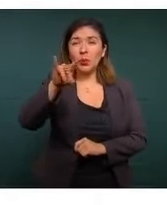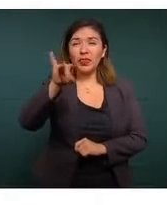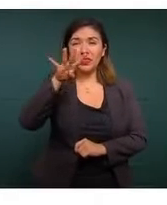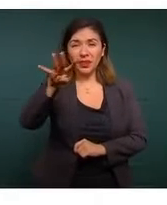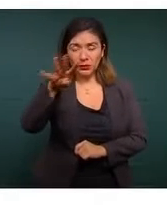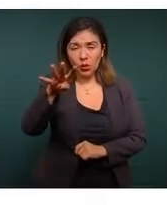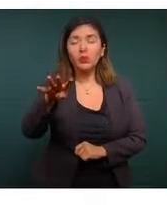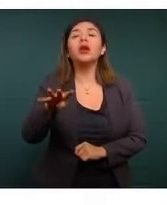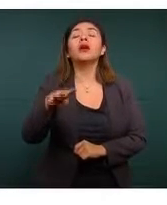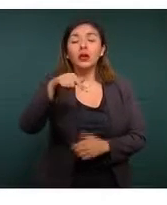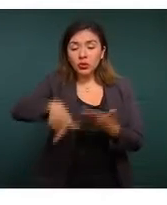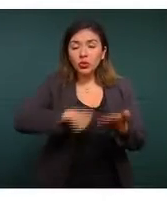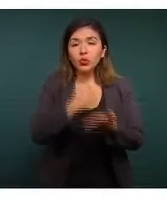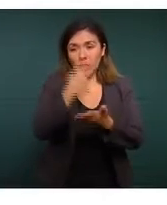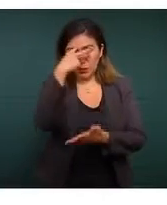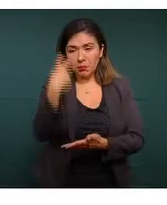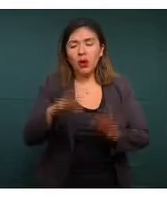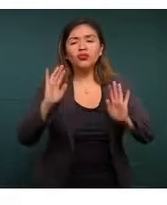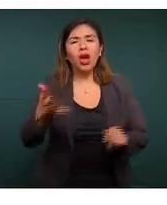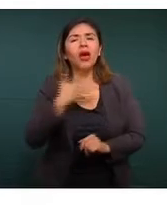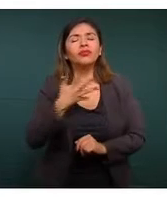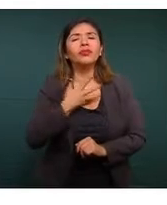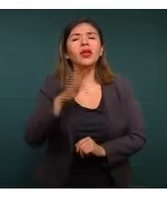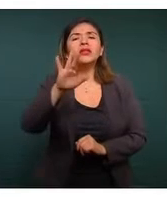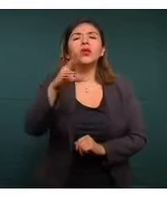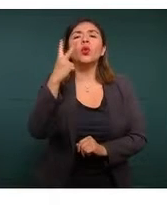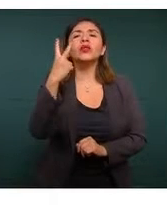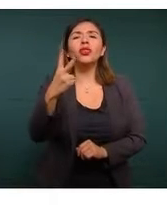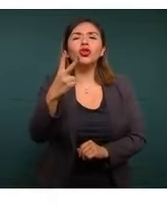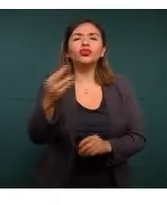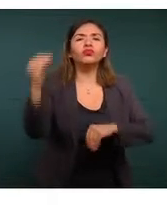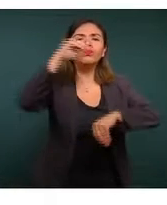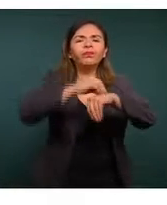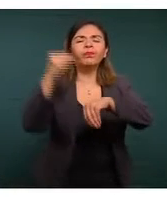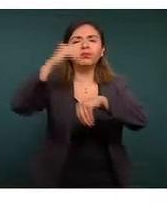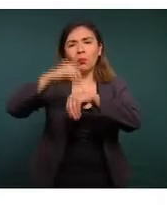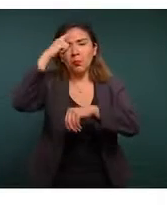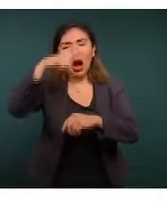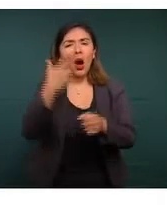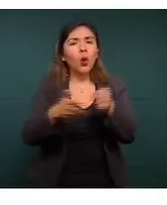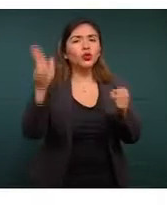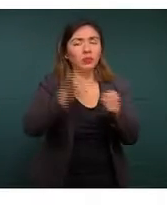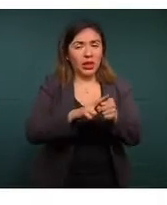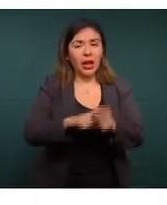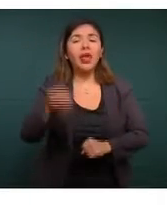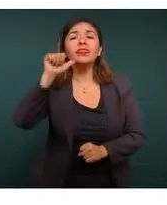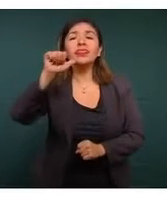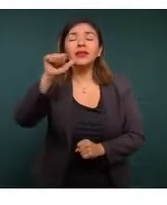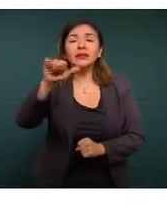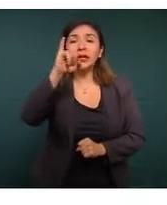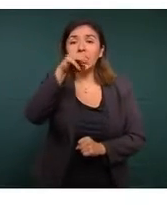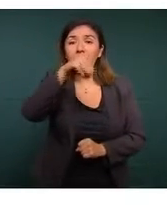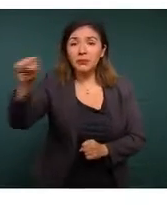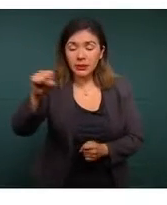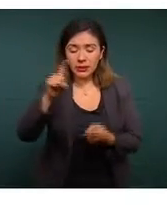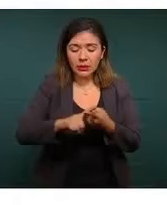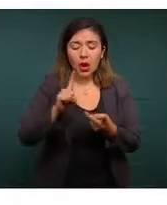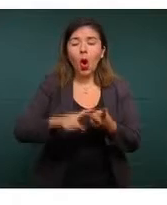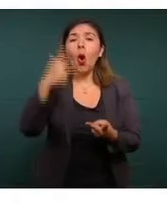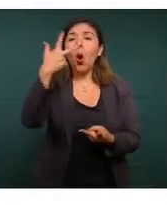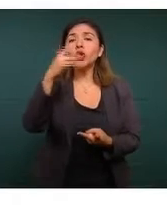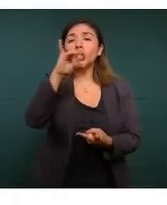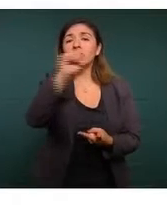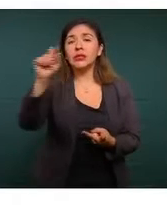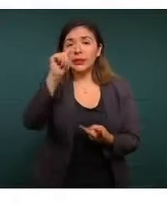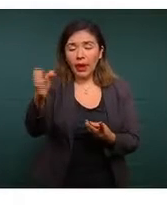la Ciudad de México cuenta con 52 instalaciones hospitalarias, 16 del IMSS, 8